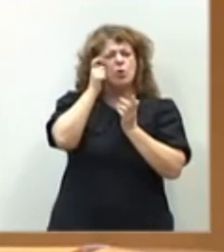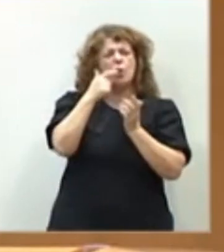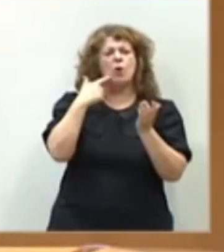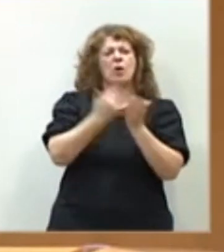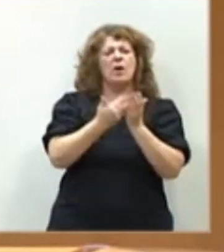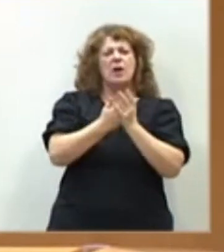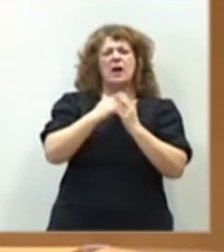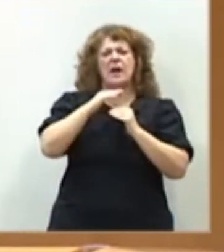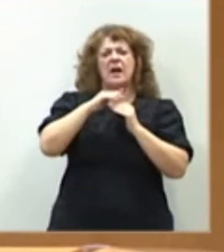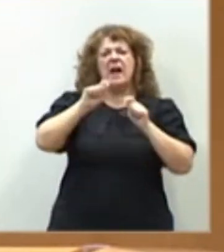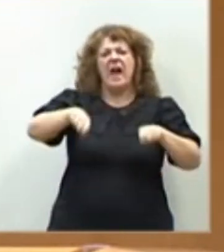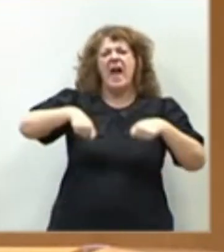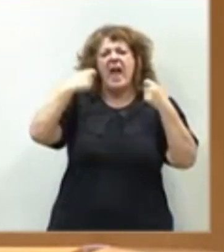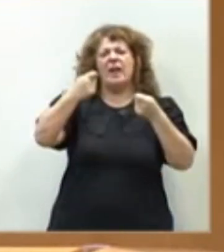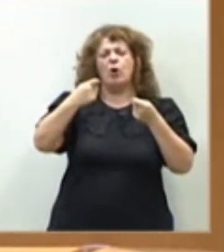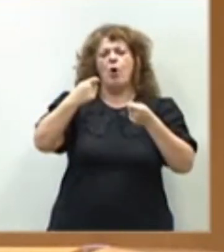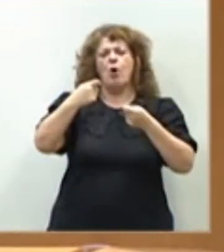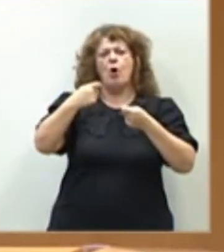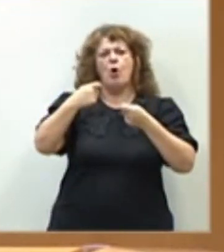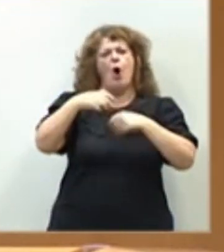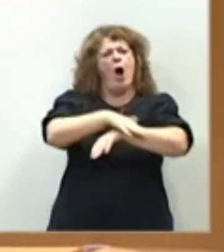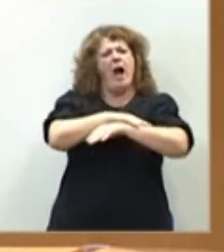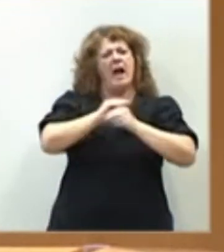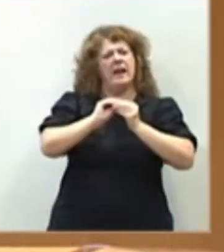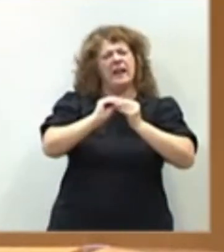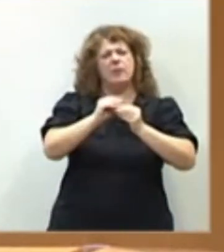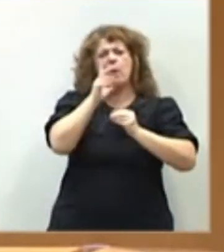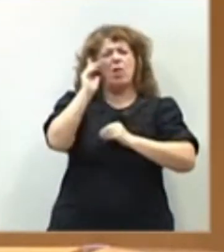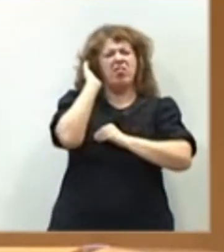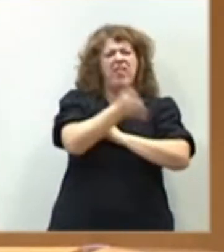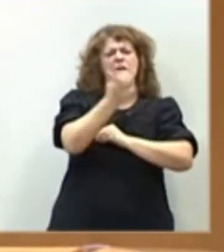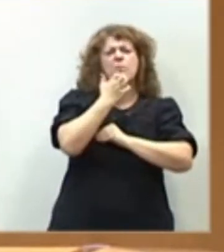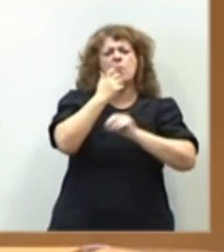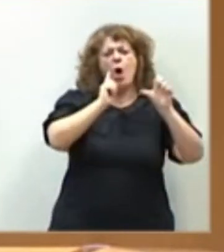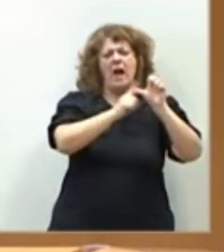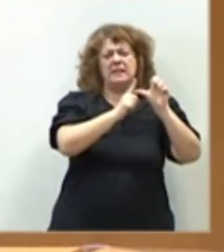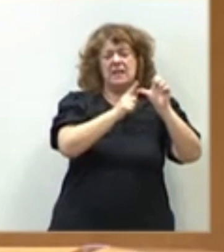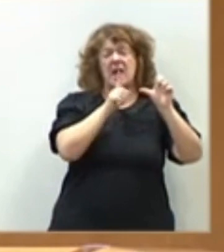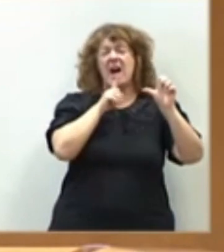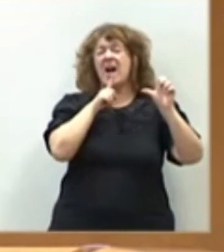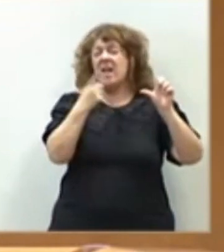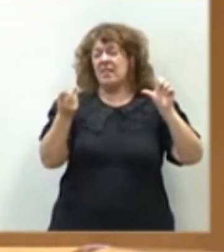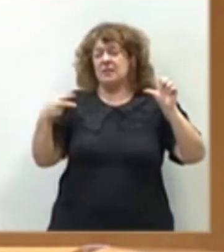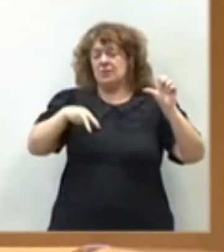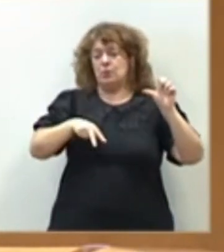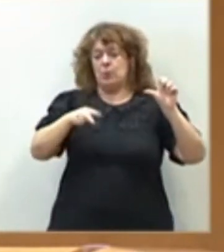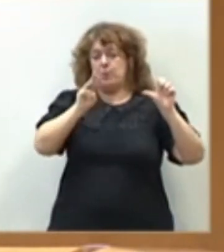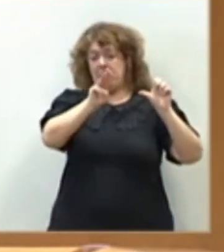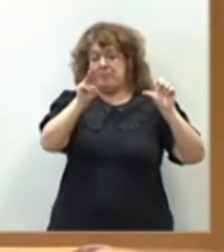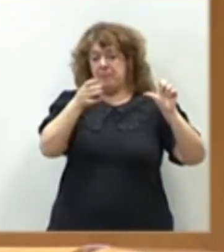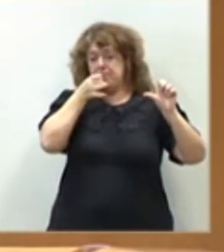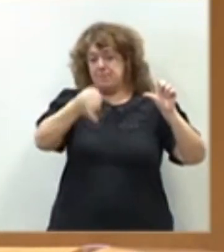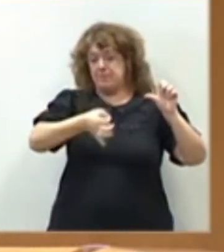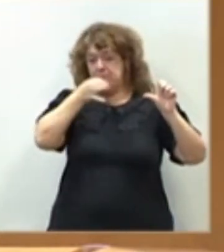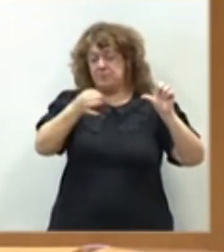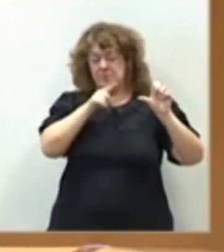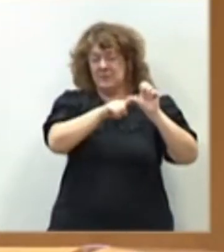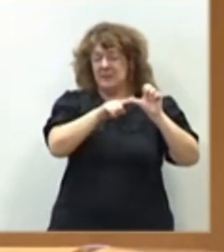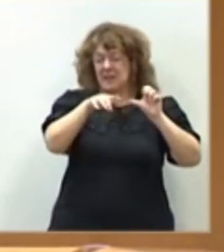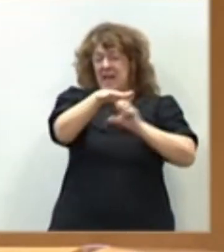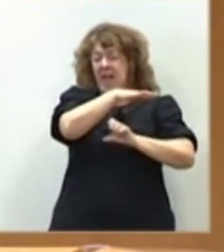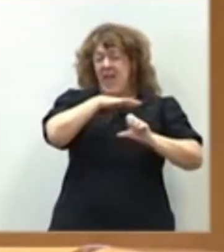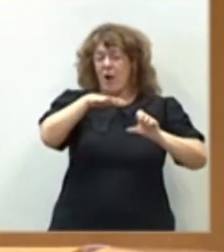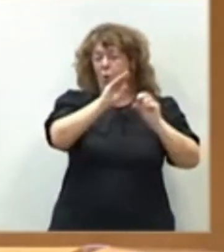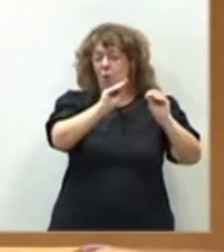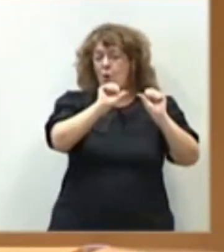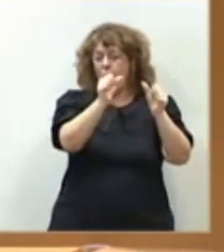los ecorregímenes que son dañinos para, por ejemplo, Extremadura, lo ha dicho el ponente del Partido Popular. Estos ecorregímenes